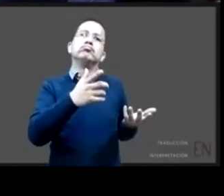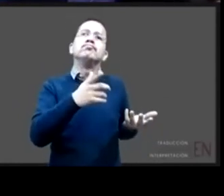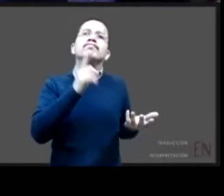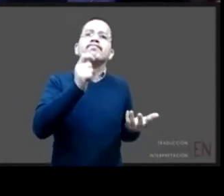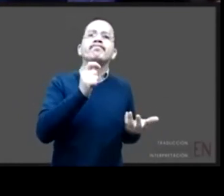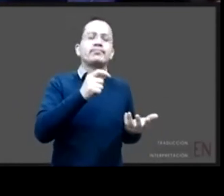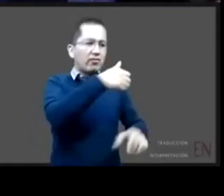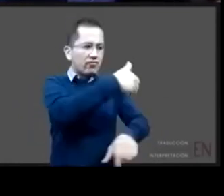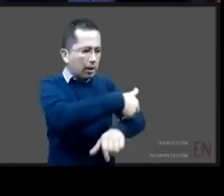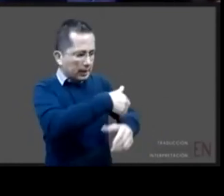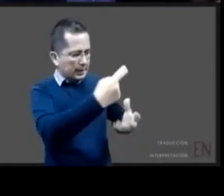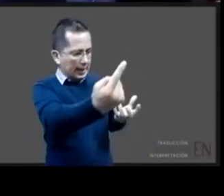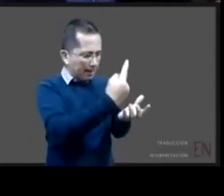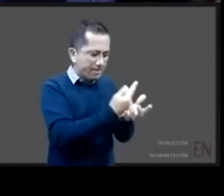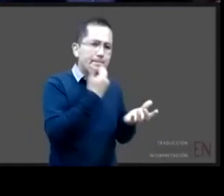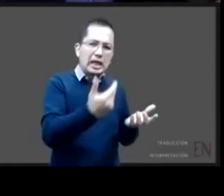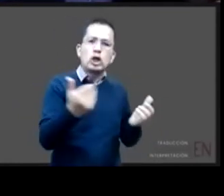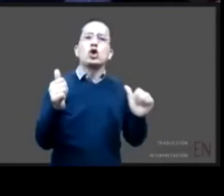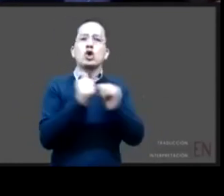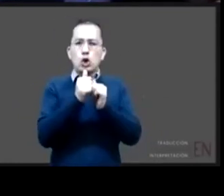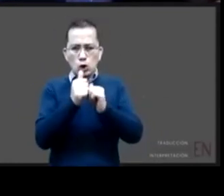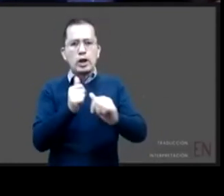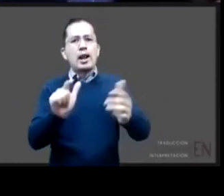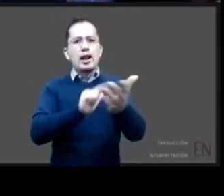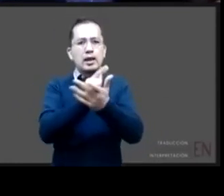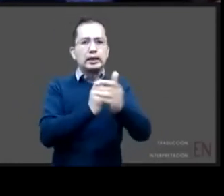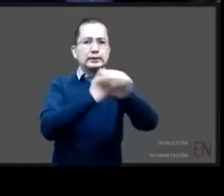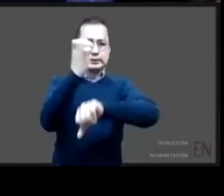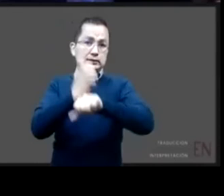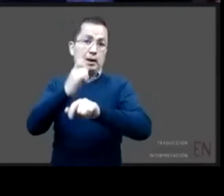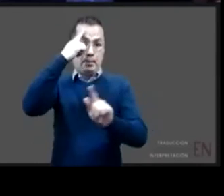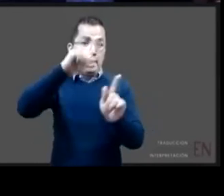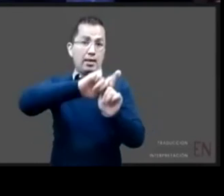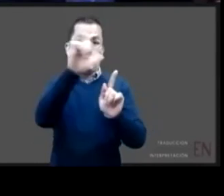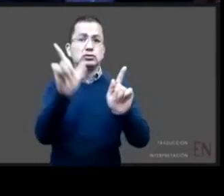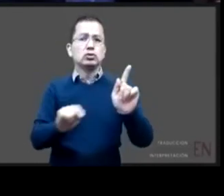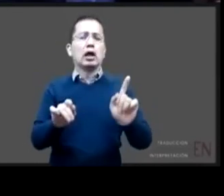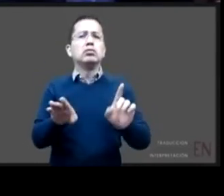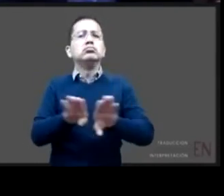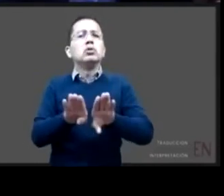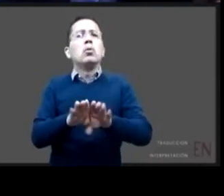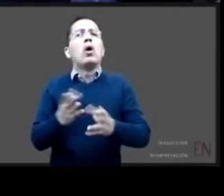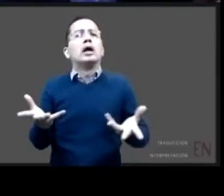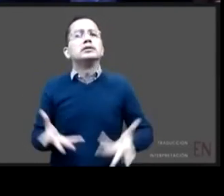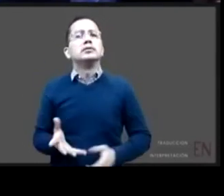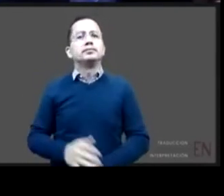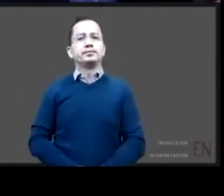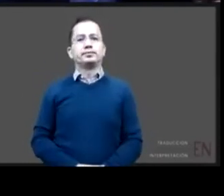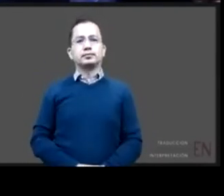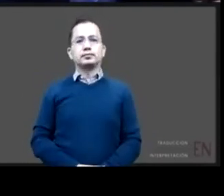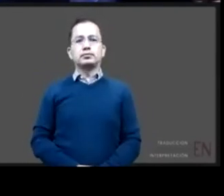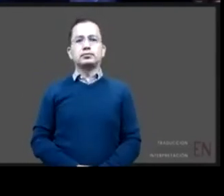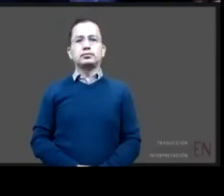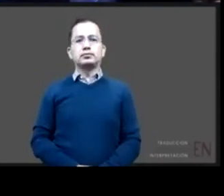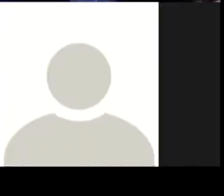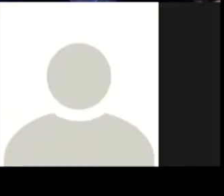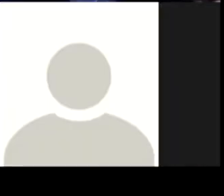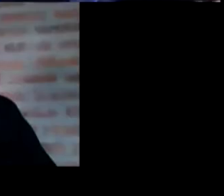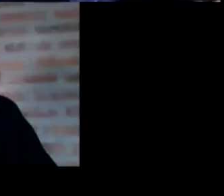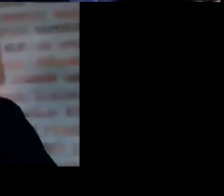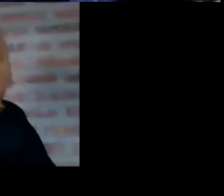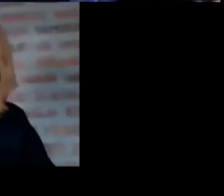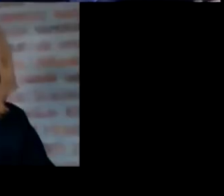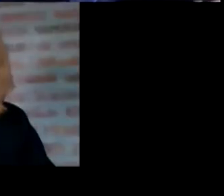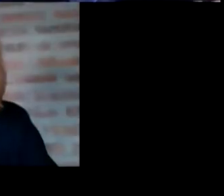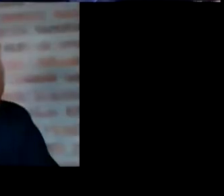acogida para que pueda ser un proceso que funcione en todo el país? Bueno muchas gracias Ricardo está importante